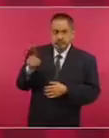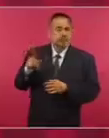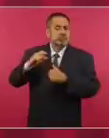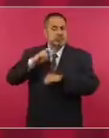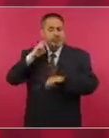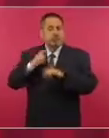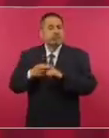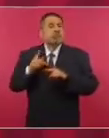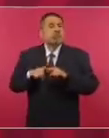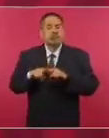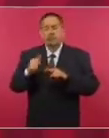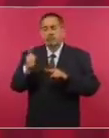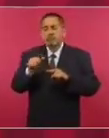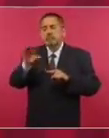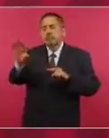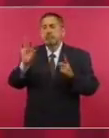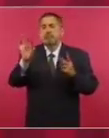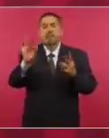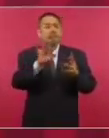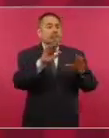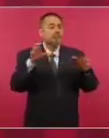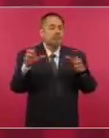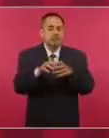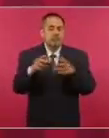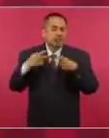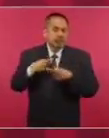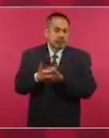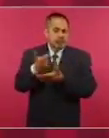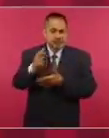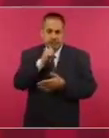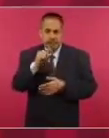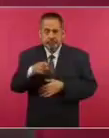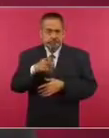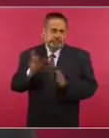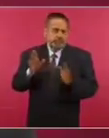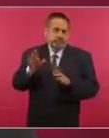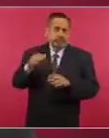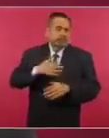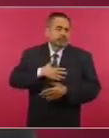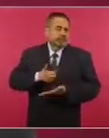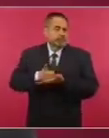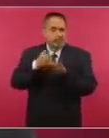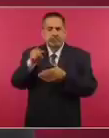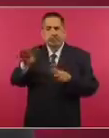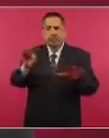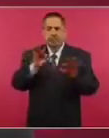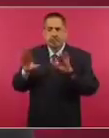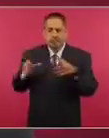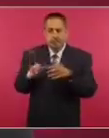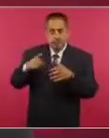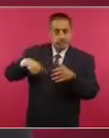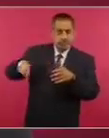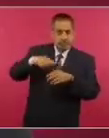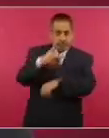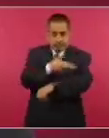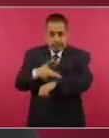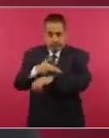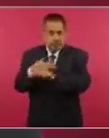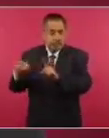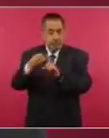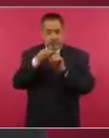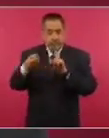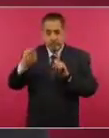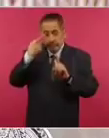ciudadano de carácter honorífico, el cual determinará los mecanismos para la instrumentación de las acciones a nivel nacional,